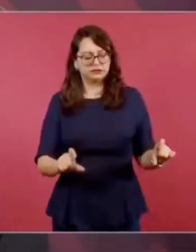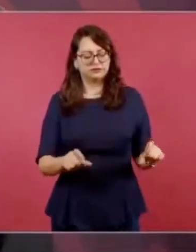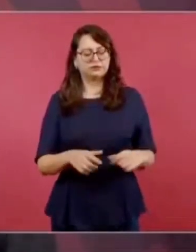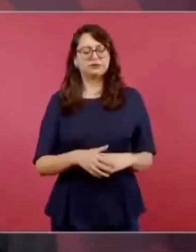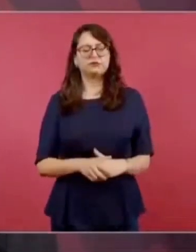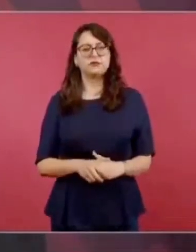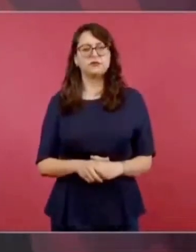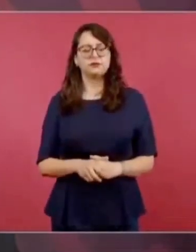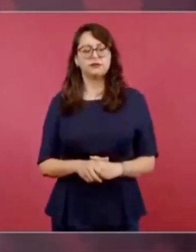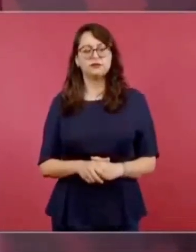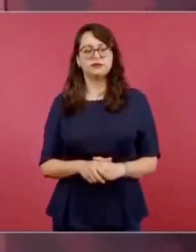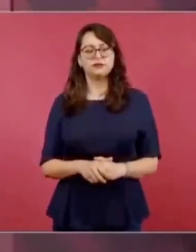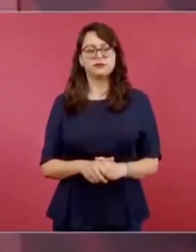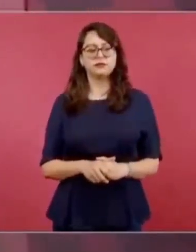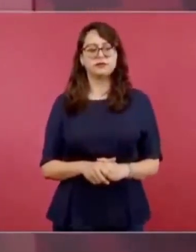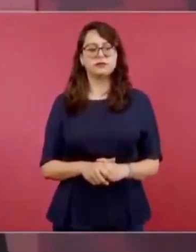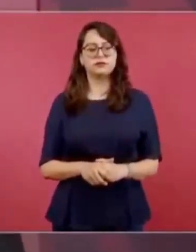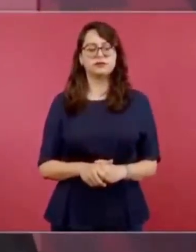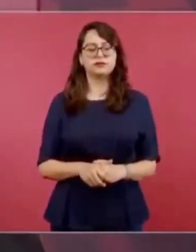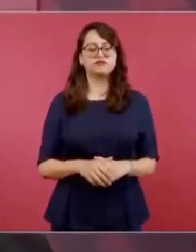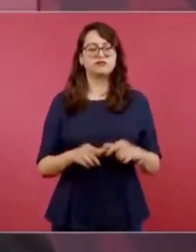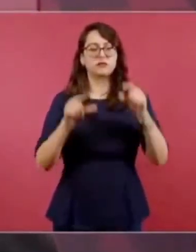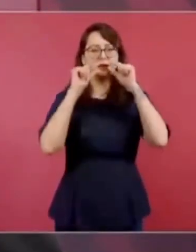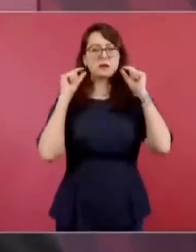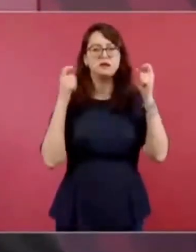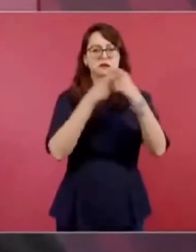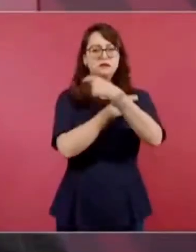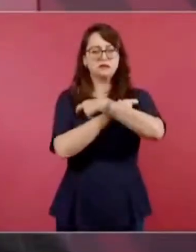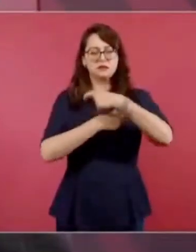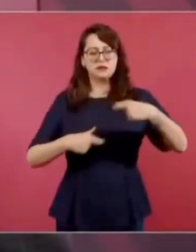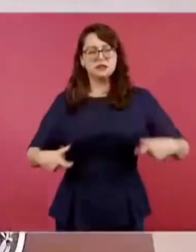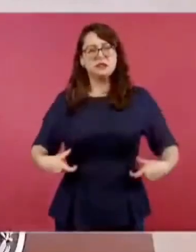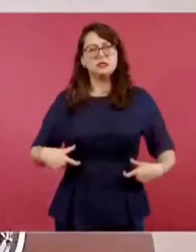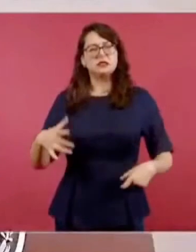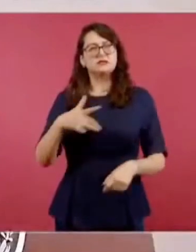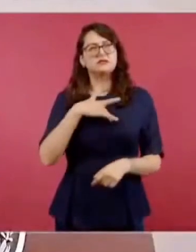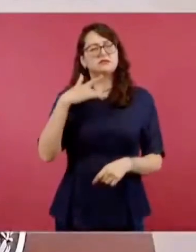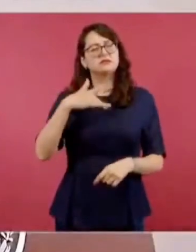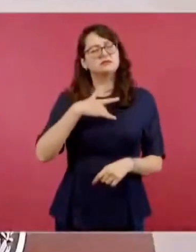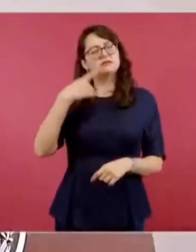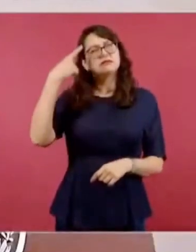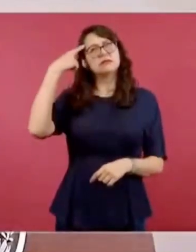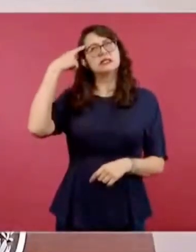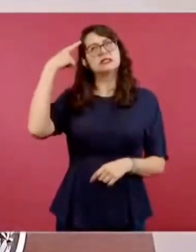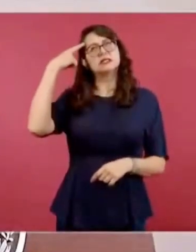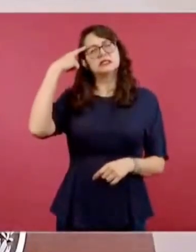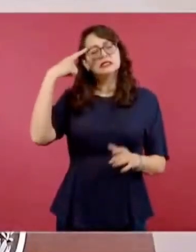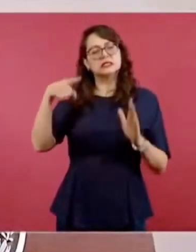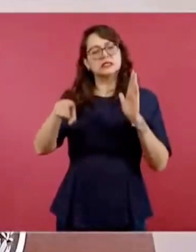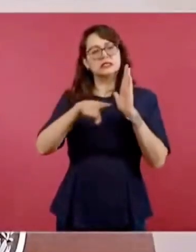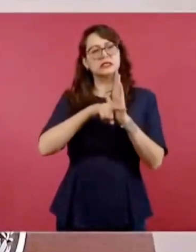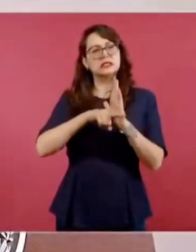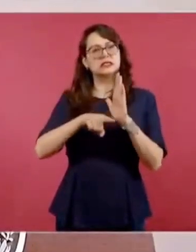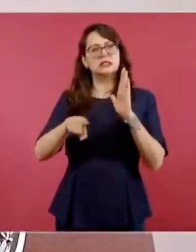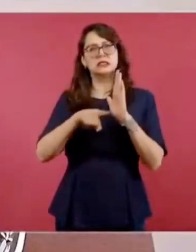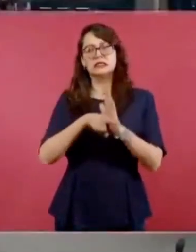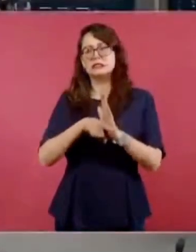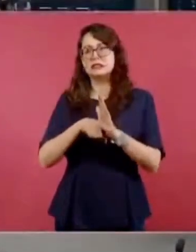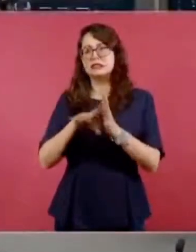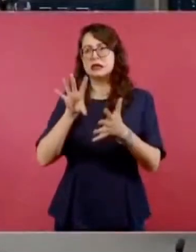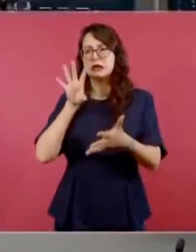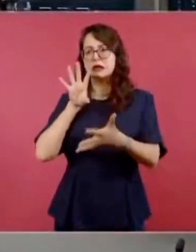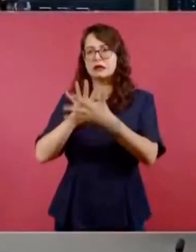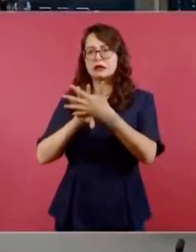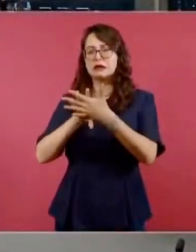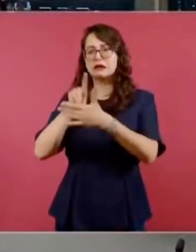debieron agitar el alma de Villa cuando penetró en las oscuras bóvedas y